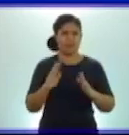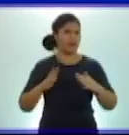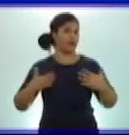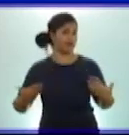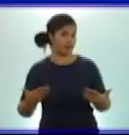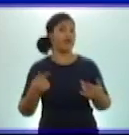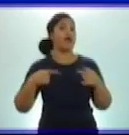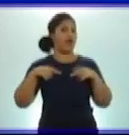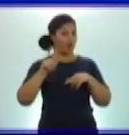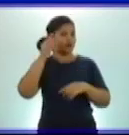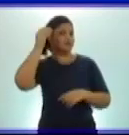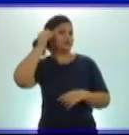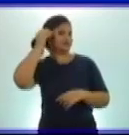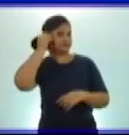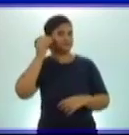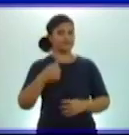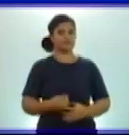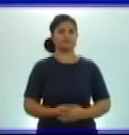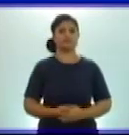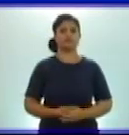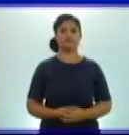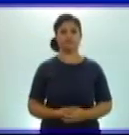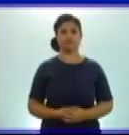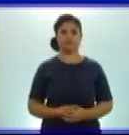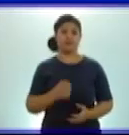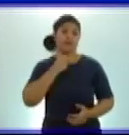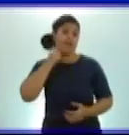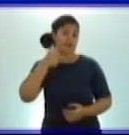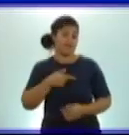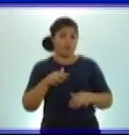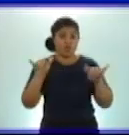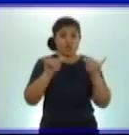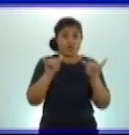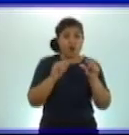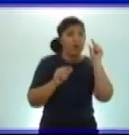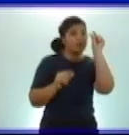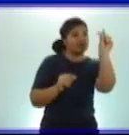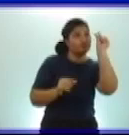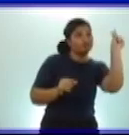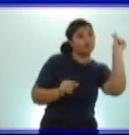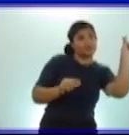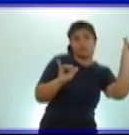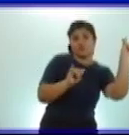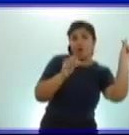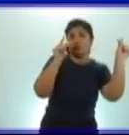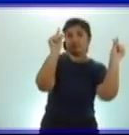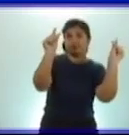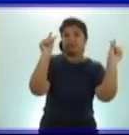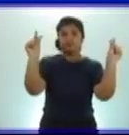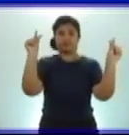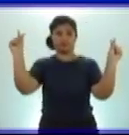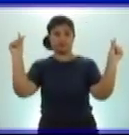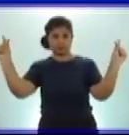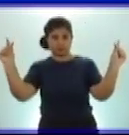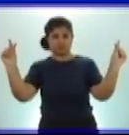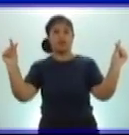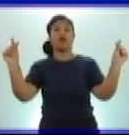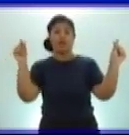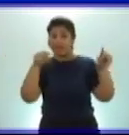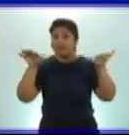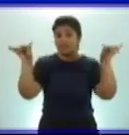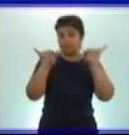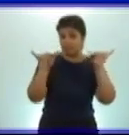Claro, si tienen la misma cantidad de lugares. En este caso, ¿tienen o no la misma cantidad de lugares?